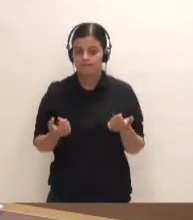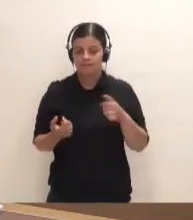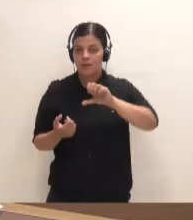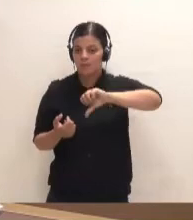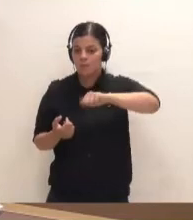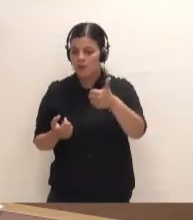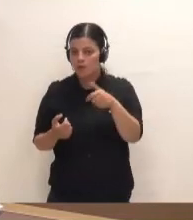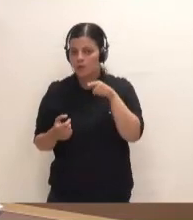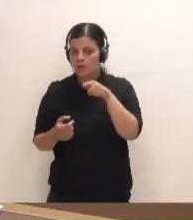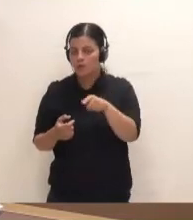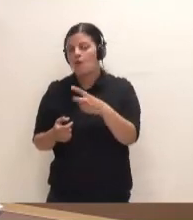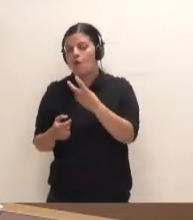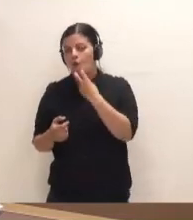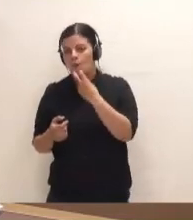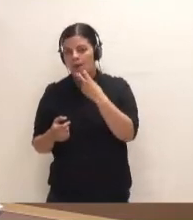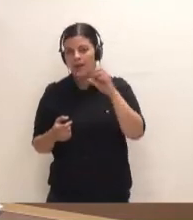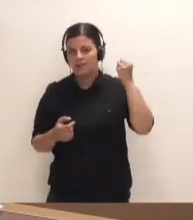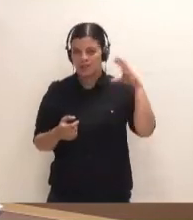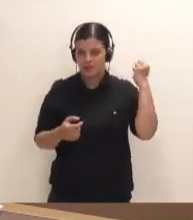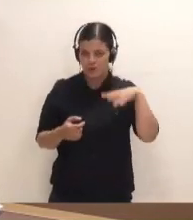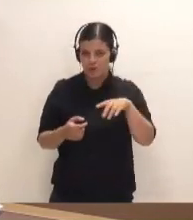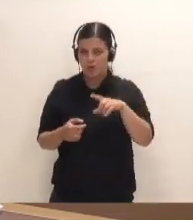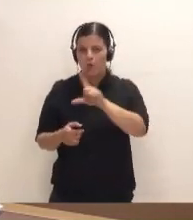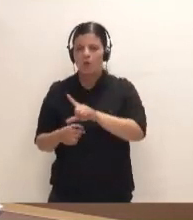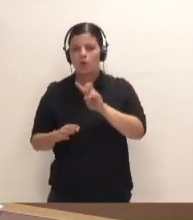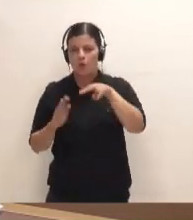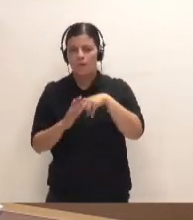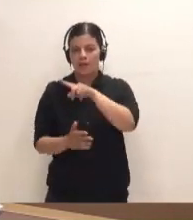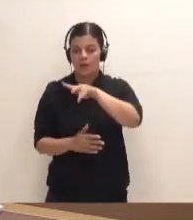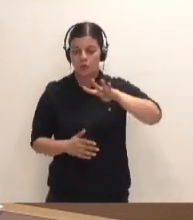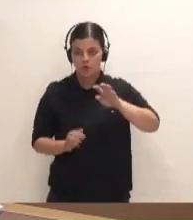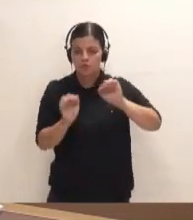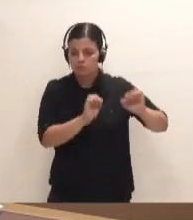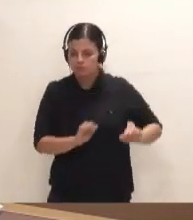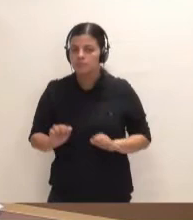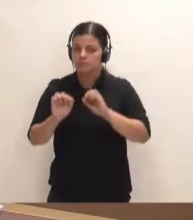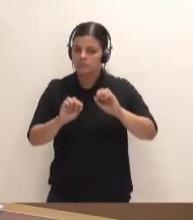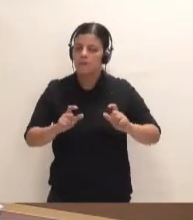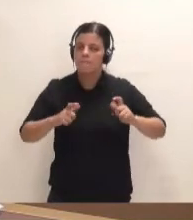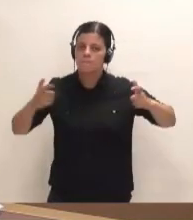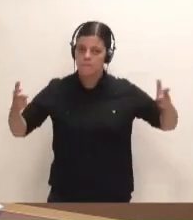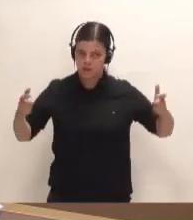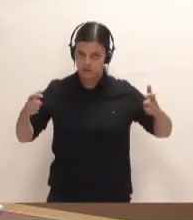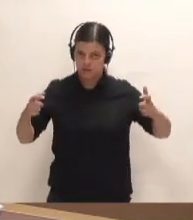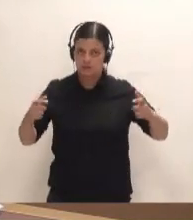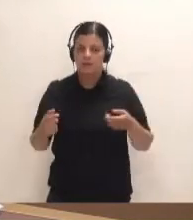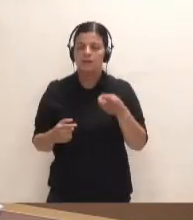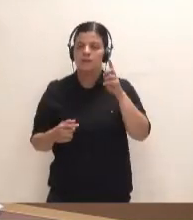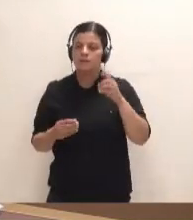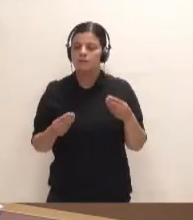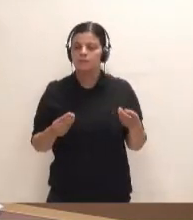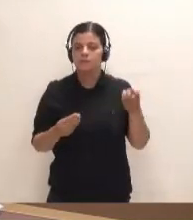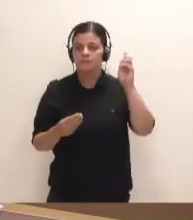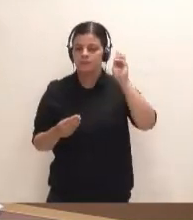cepa marina, la Gomera Atena, en julio de 2014, que también aumenta los niveles de protección, junto con la declaración